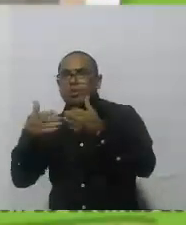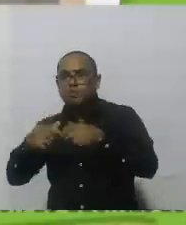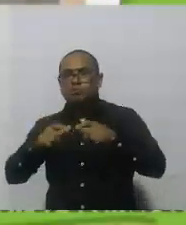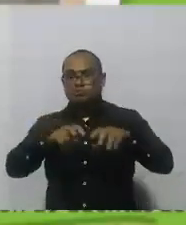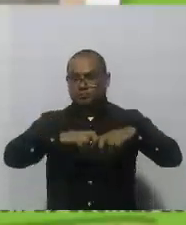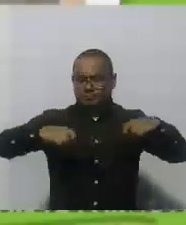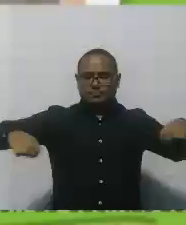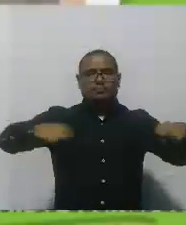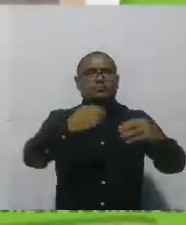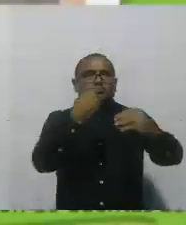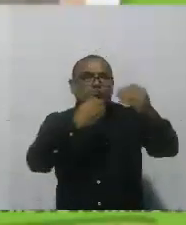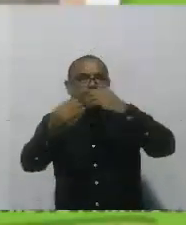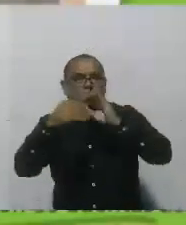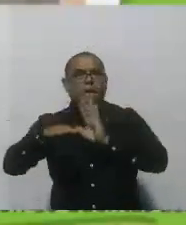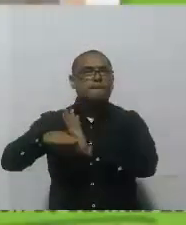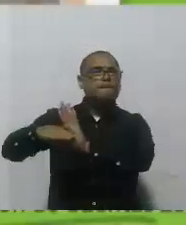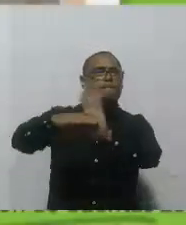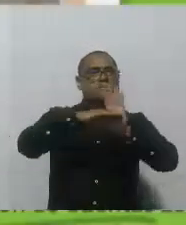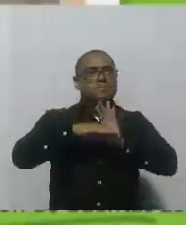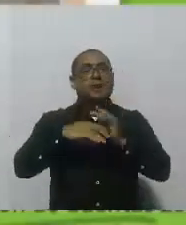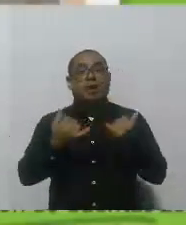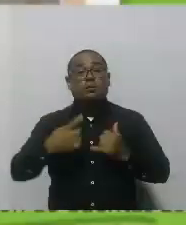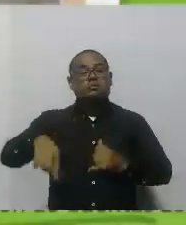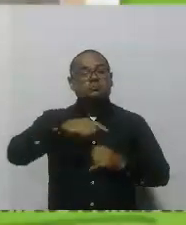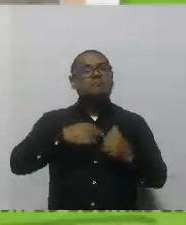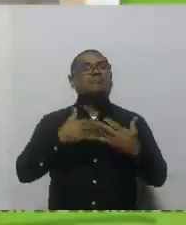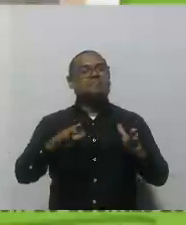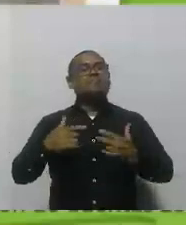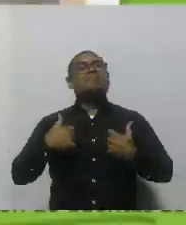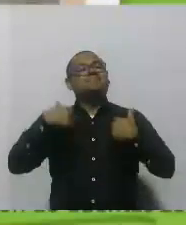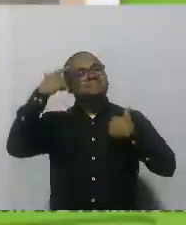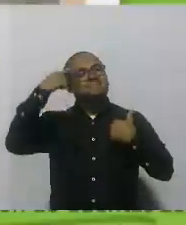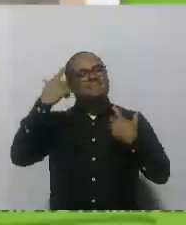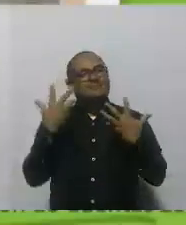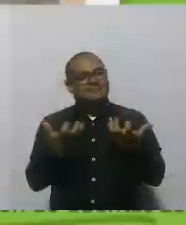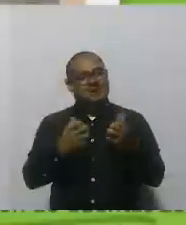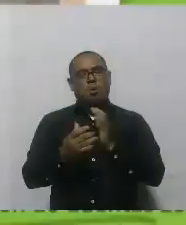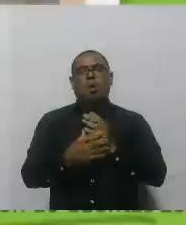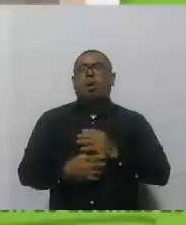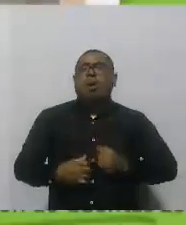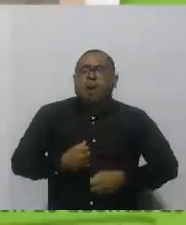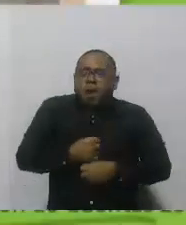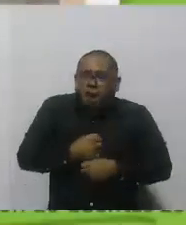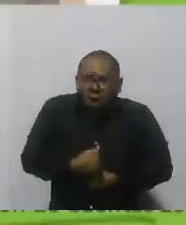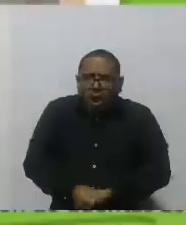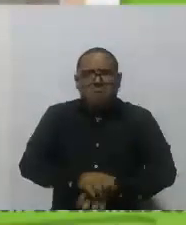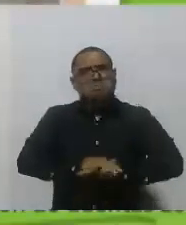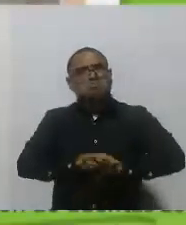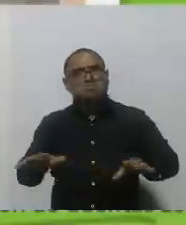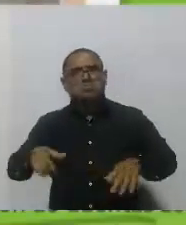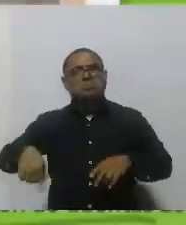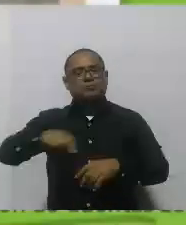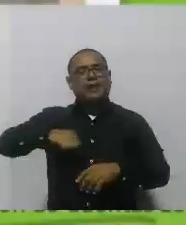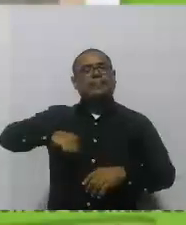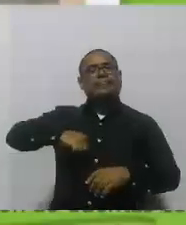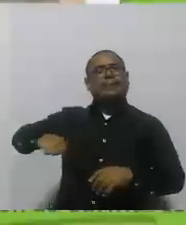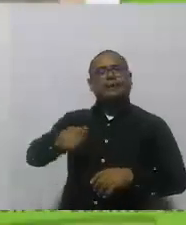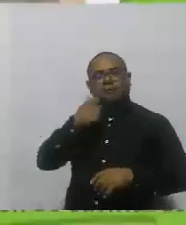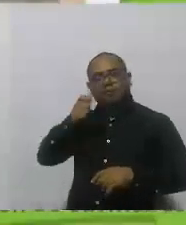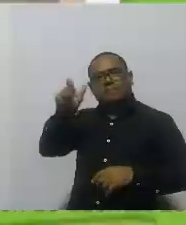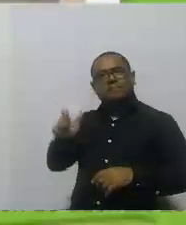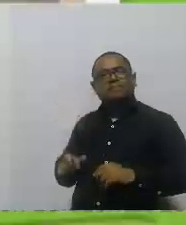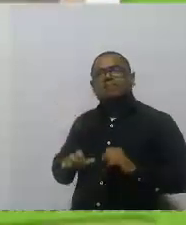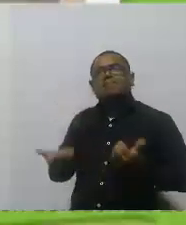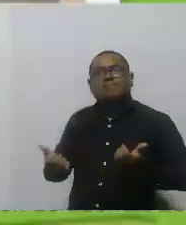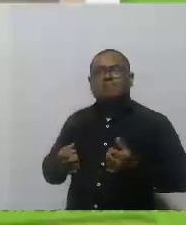Y eso que nos permite seguir fortaleciendo esta lucha contra el hambre pero también garantizando el derecho humano a la alimentación. Como lo